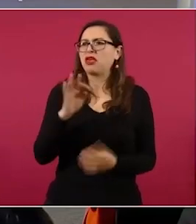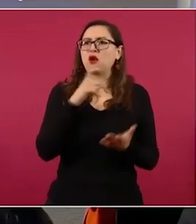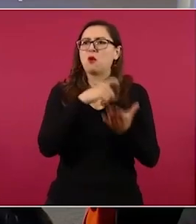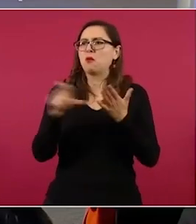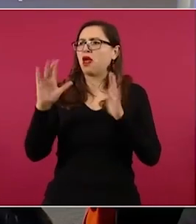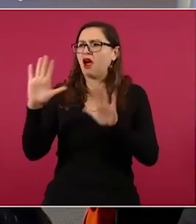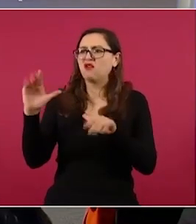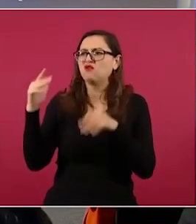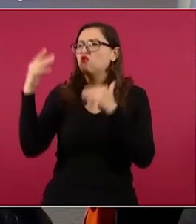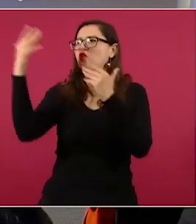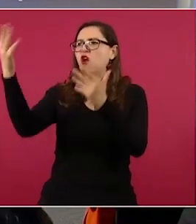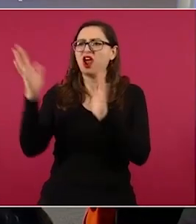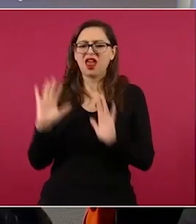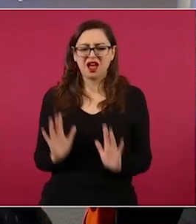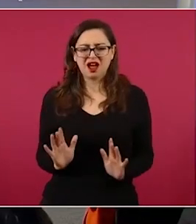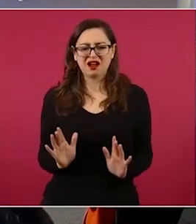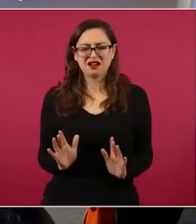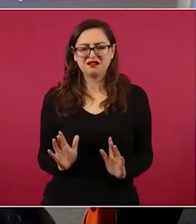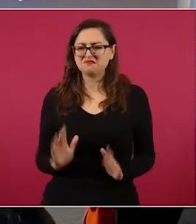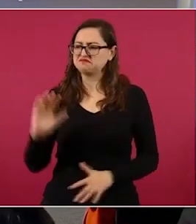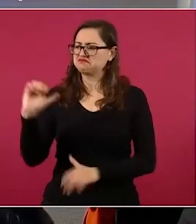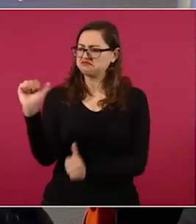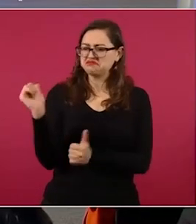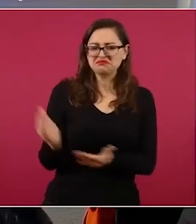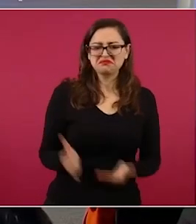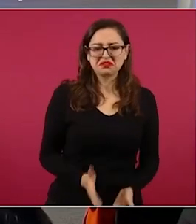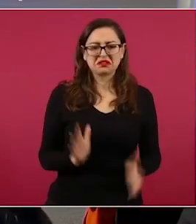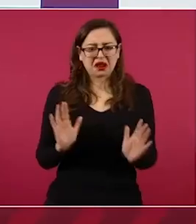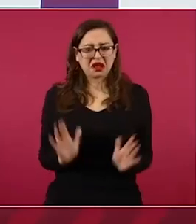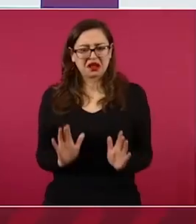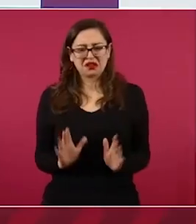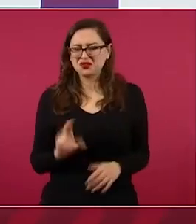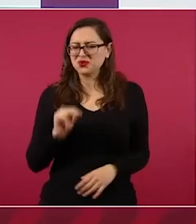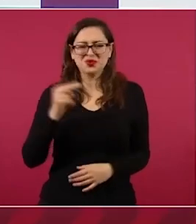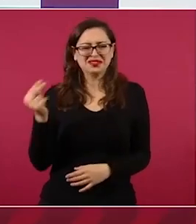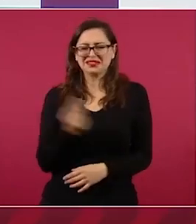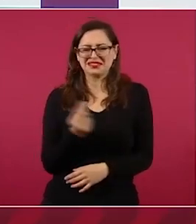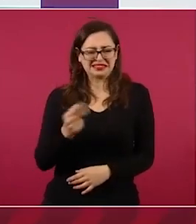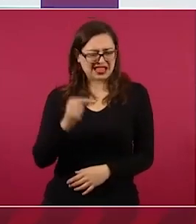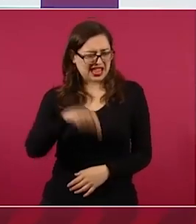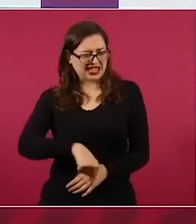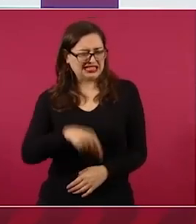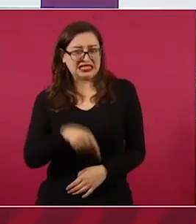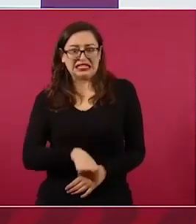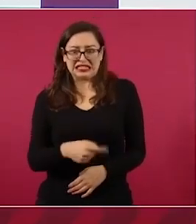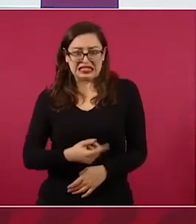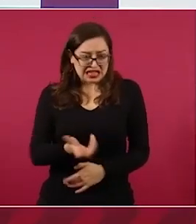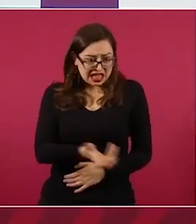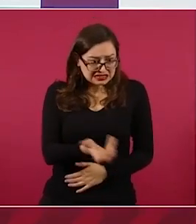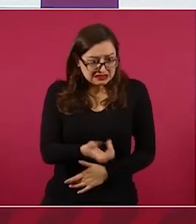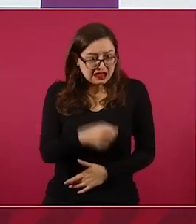porque se podía comprar afuera lo que necesitáramos?